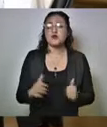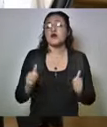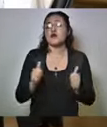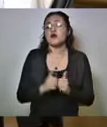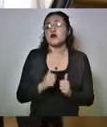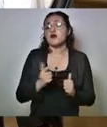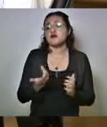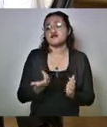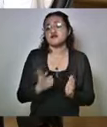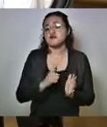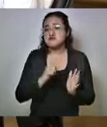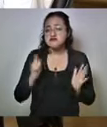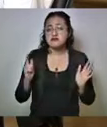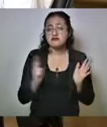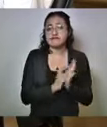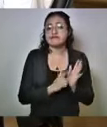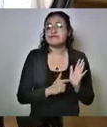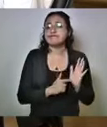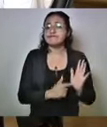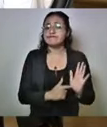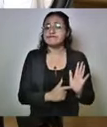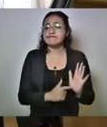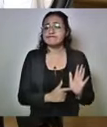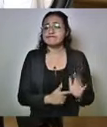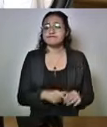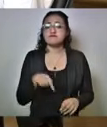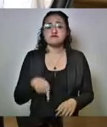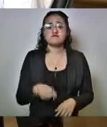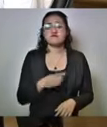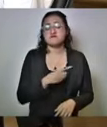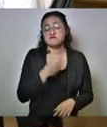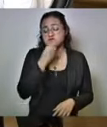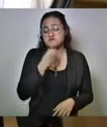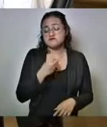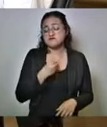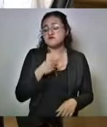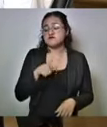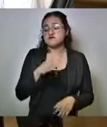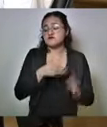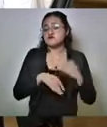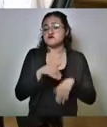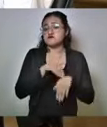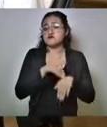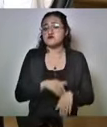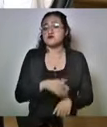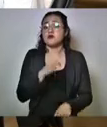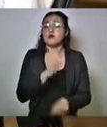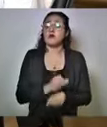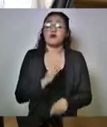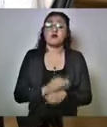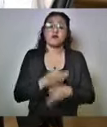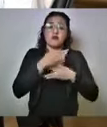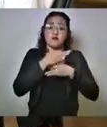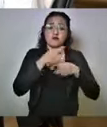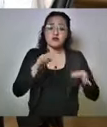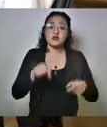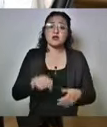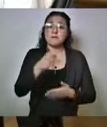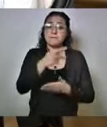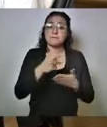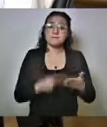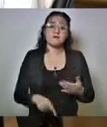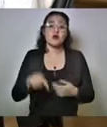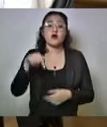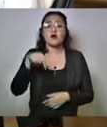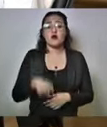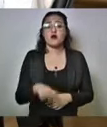restrictivos. Y por eso, anuncio que este programa hoy